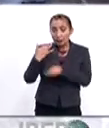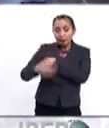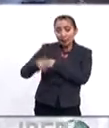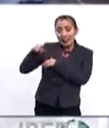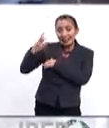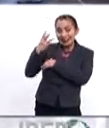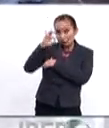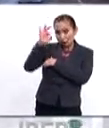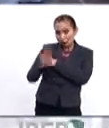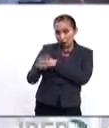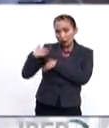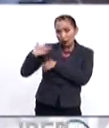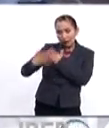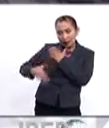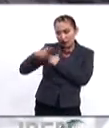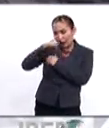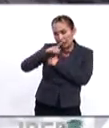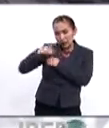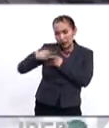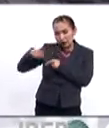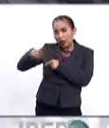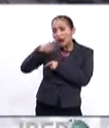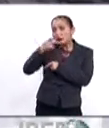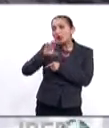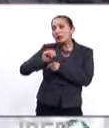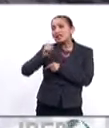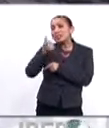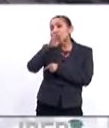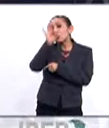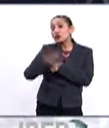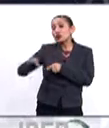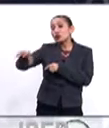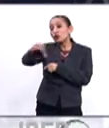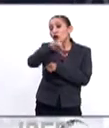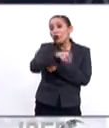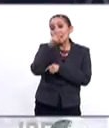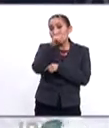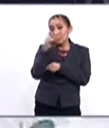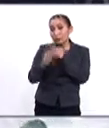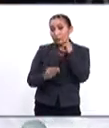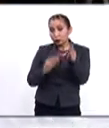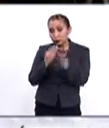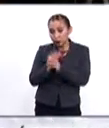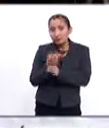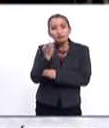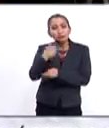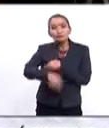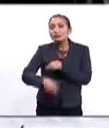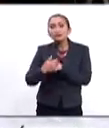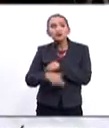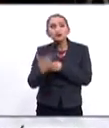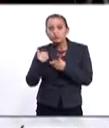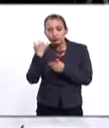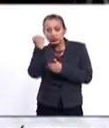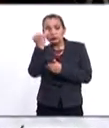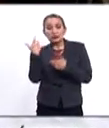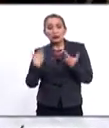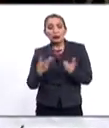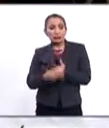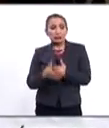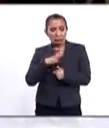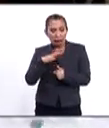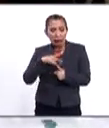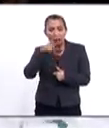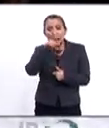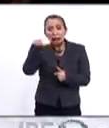mientras que el 3% restante de la población habla el 96% de las lenguas del mundo. Esta cifra nos da una idea del riesgo